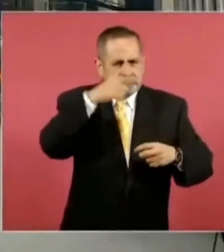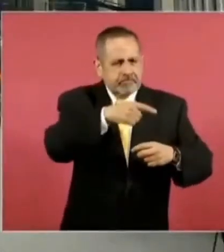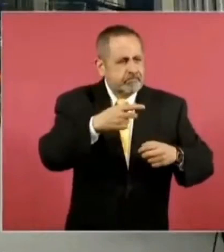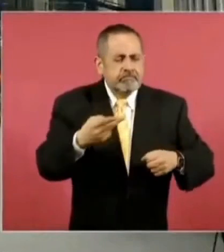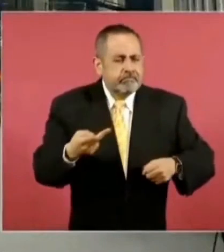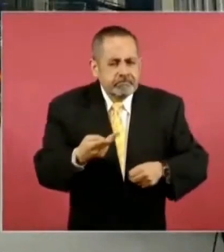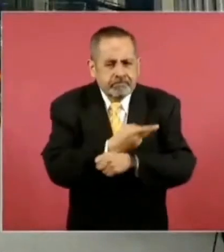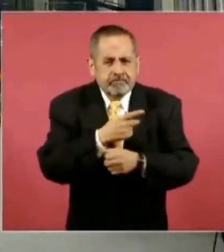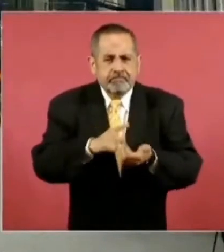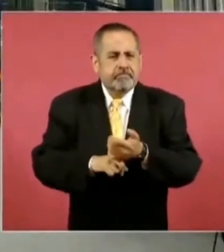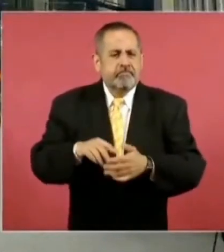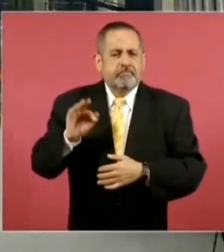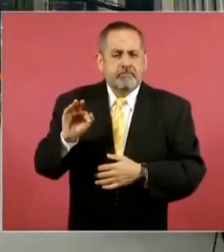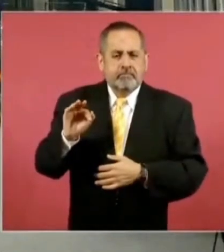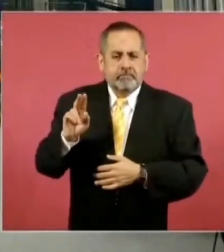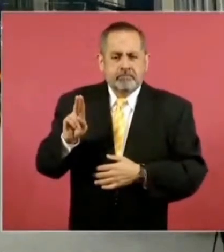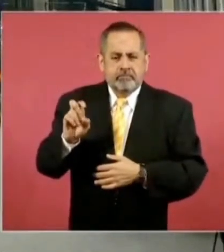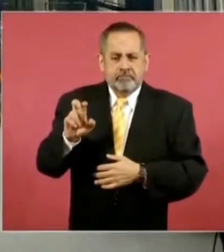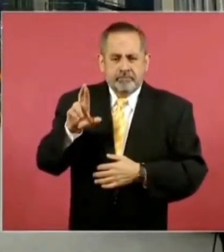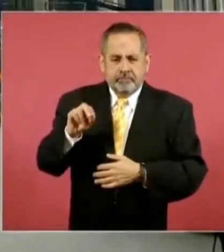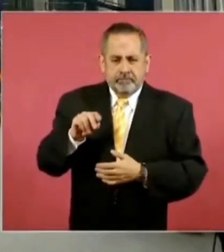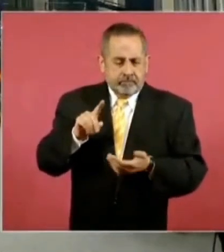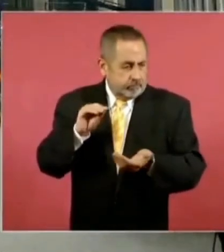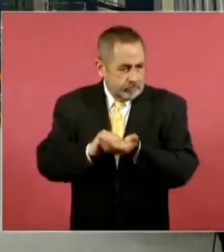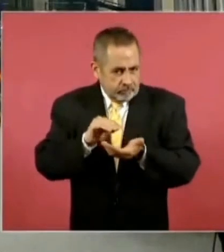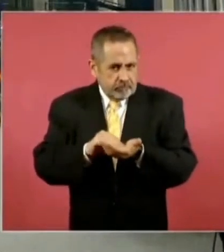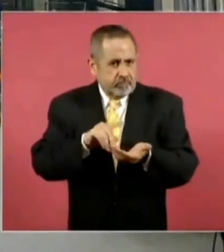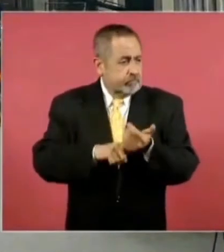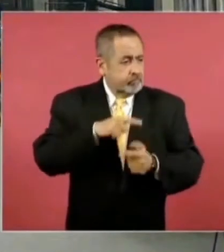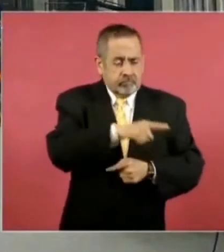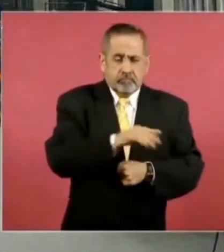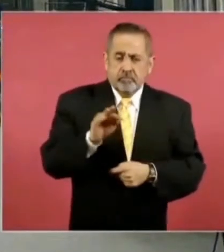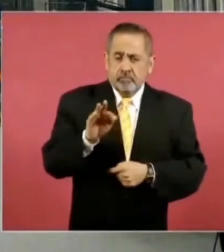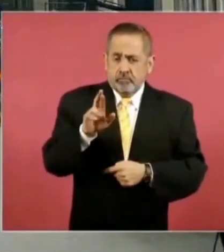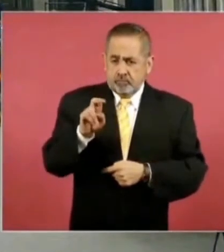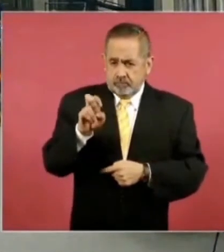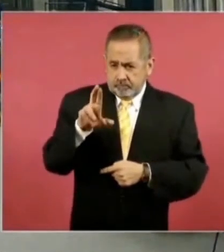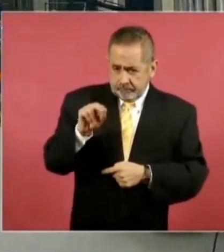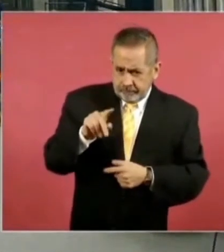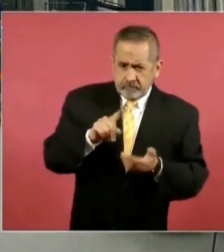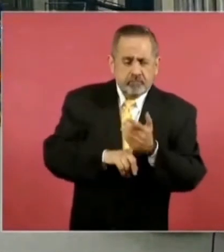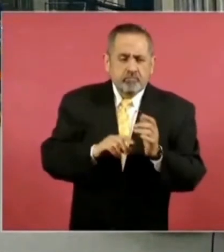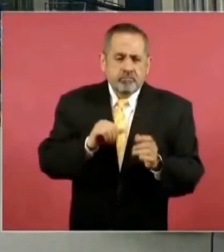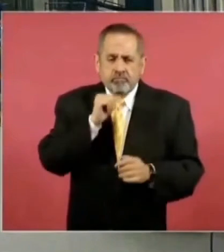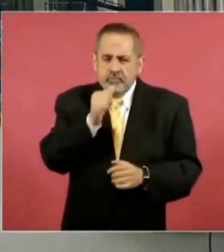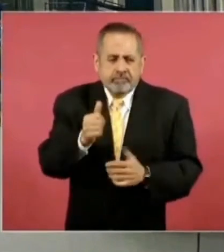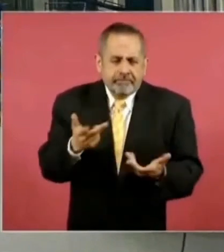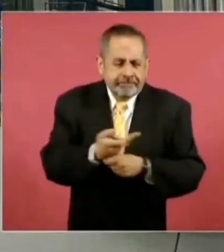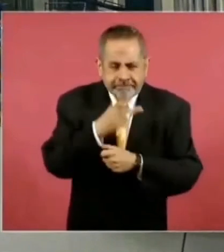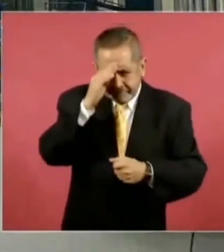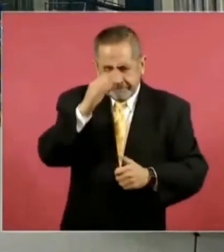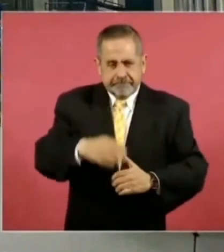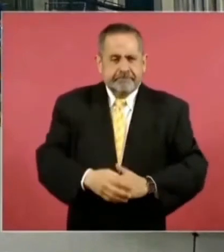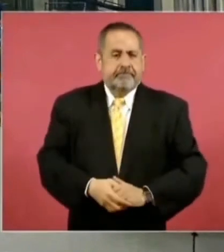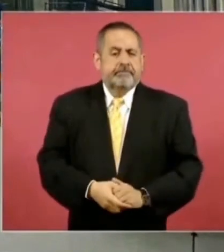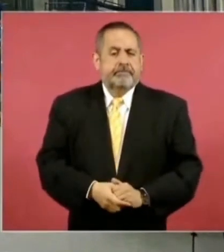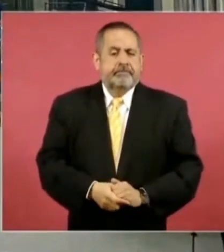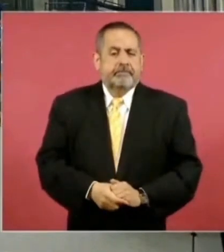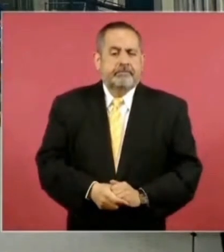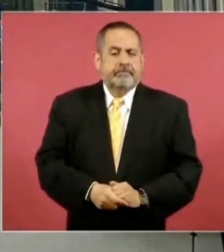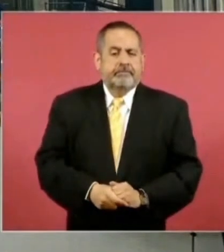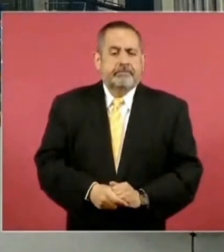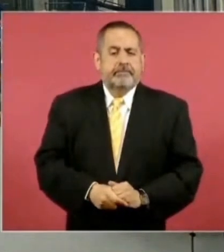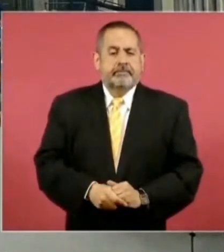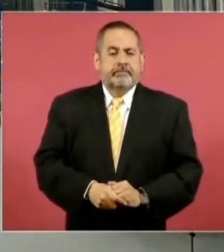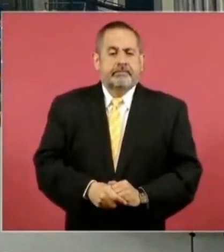cuestión del fuero? ¿Tendrían fuero? ¿No tendrían fuero? ¿Cómo se está pensando? Bueno, son cosas